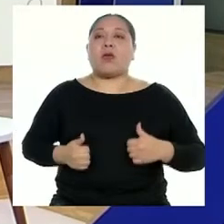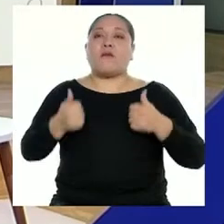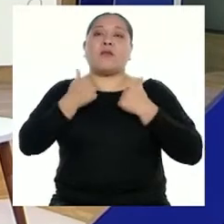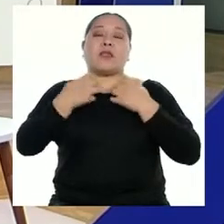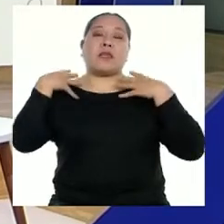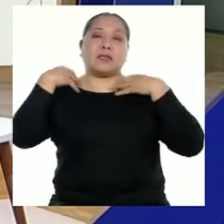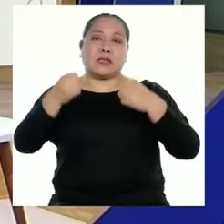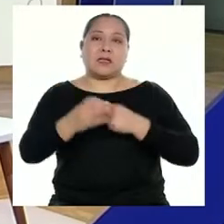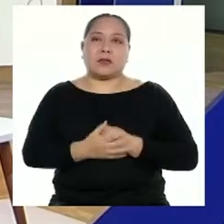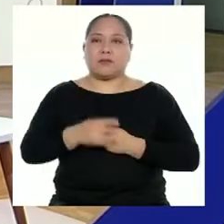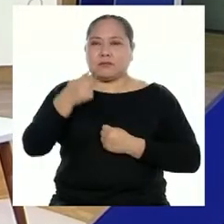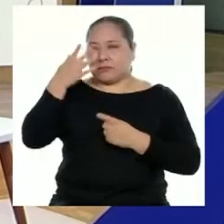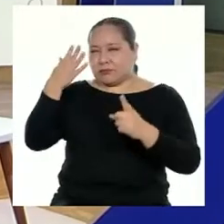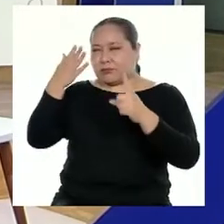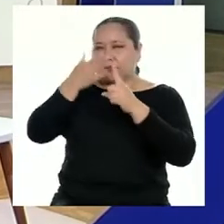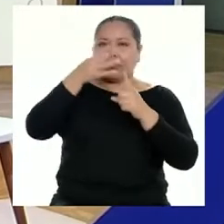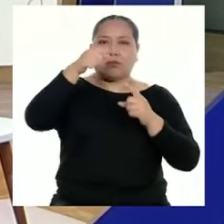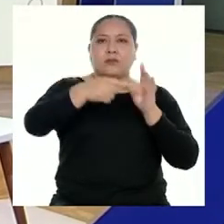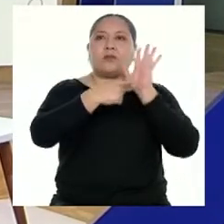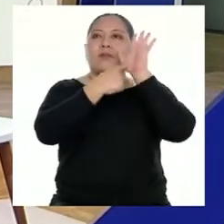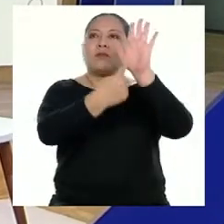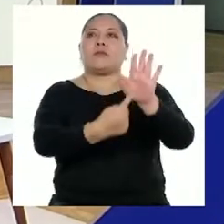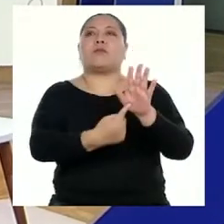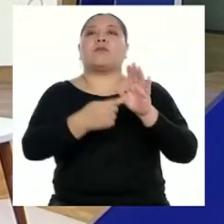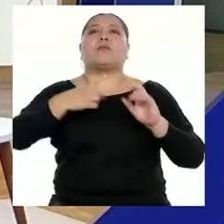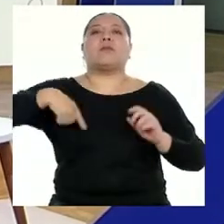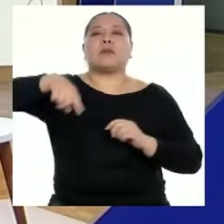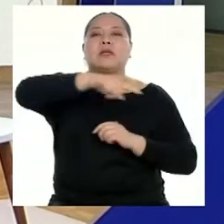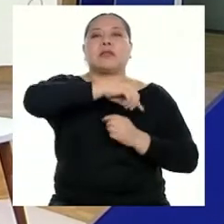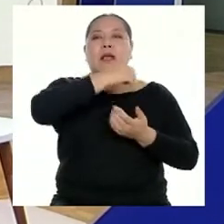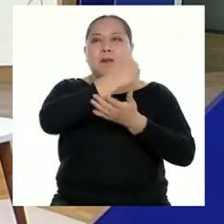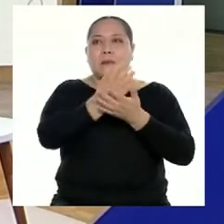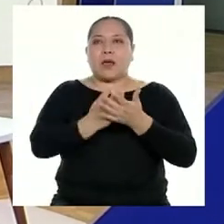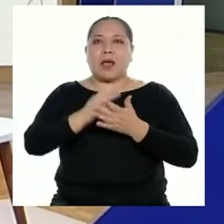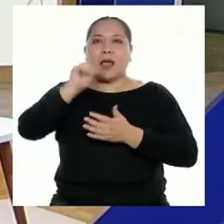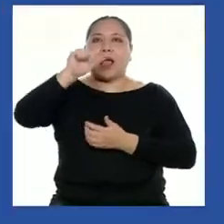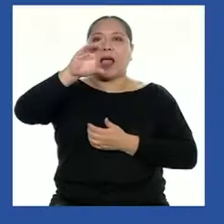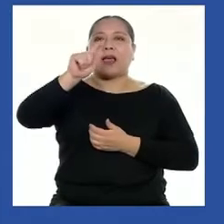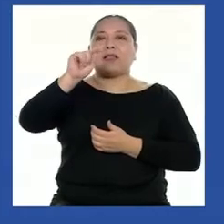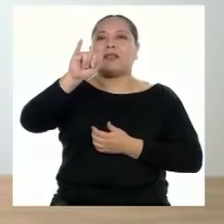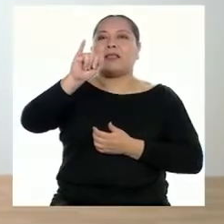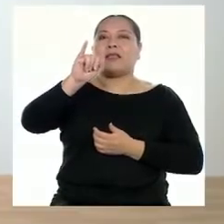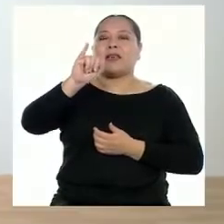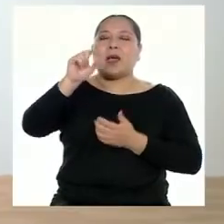sana. Para apuntar a eso, les presento nuestro bloque Activarte.